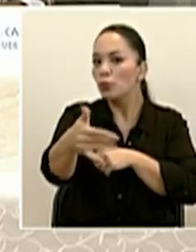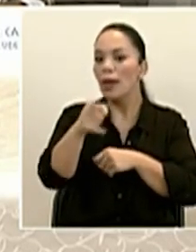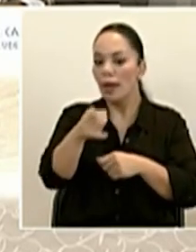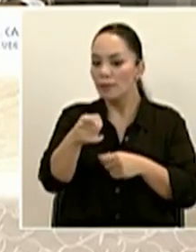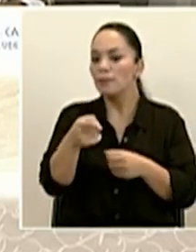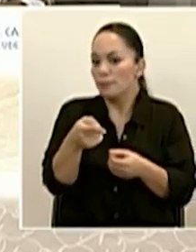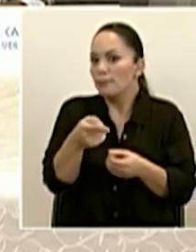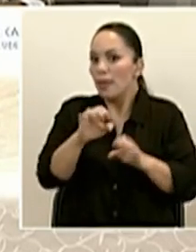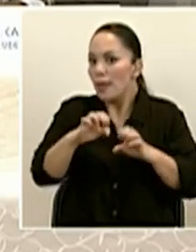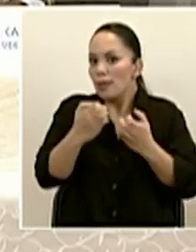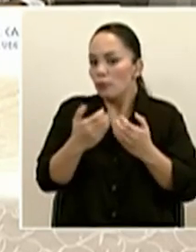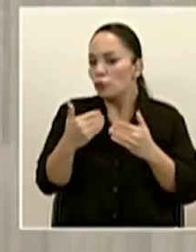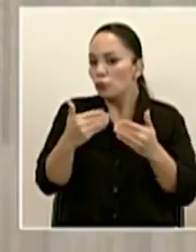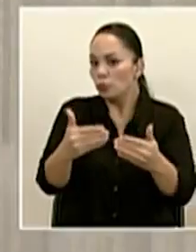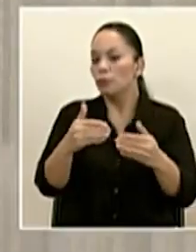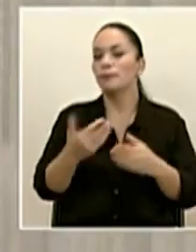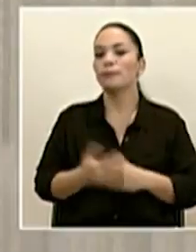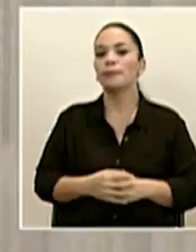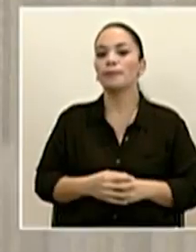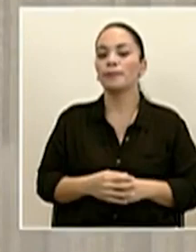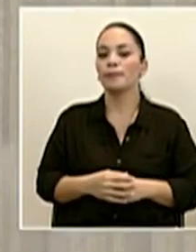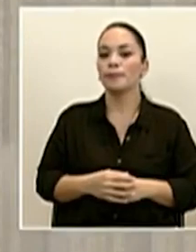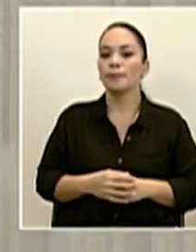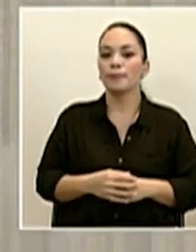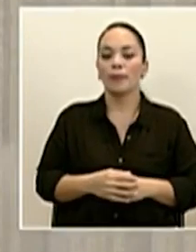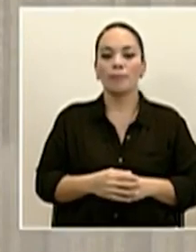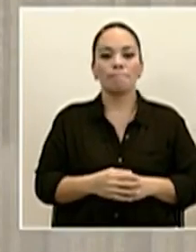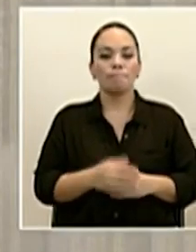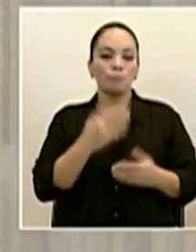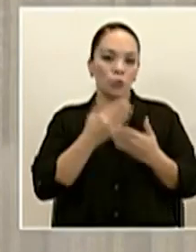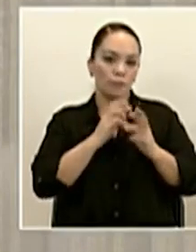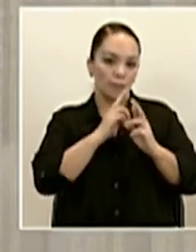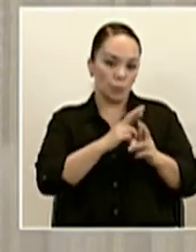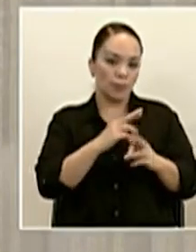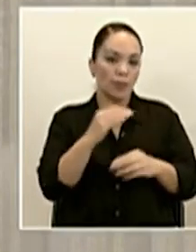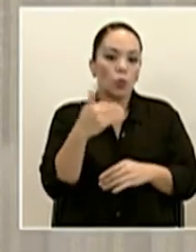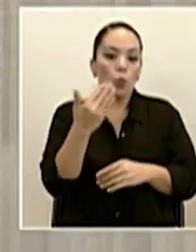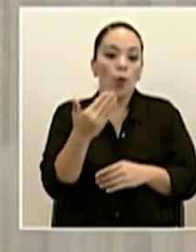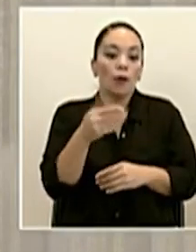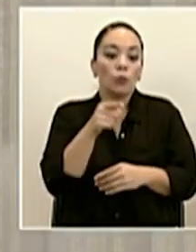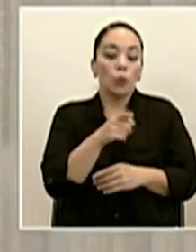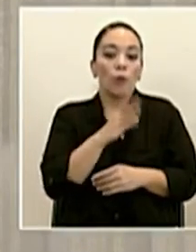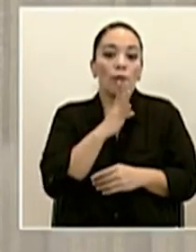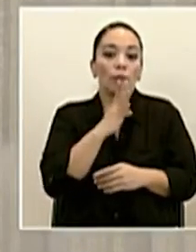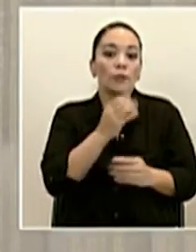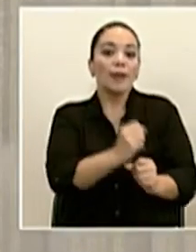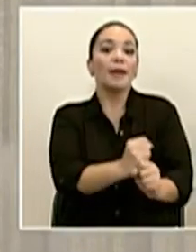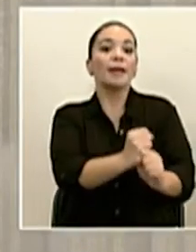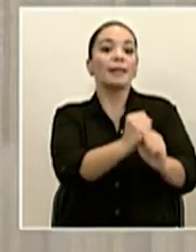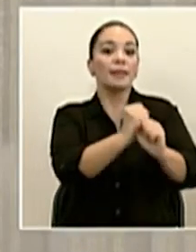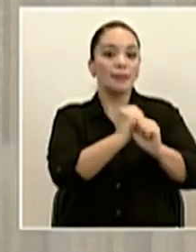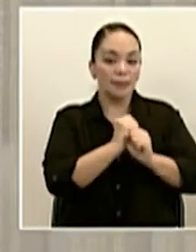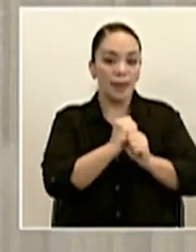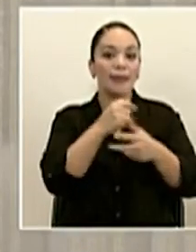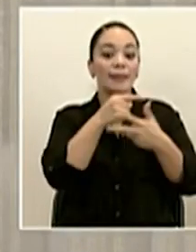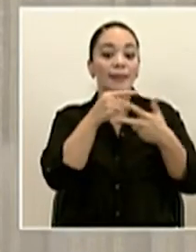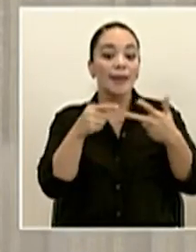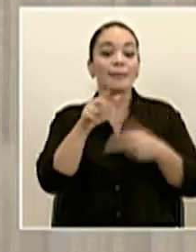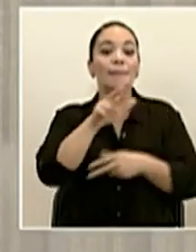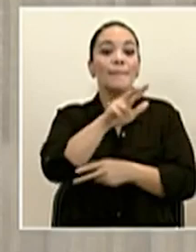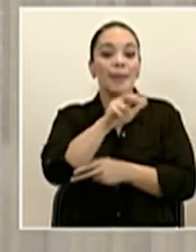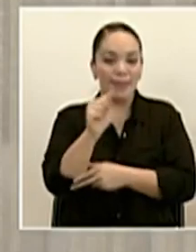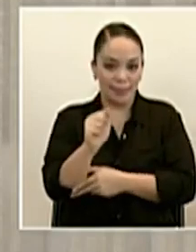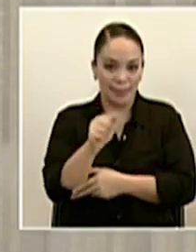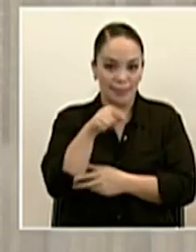disponibilidad de los equipos? Sí, para aclarar, cuando hablamos de garantizarnos tres meses de